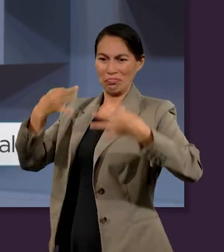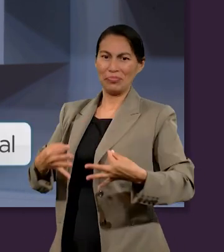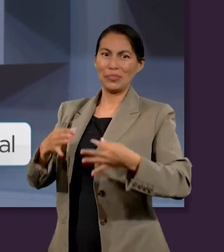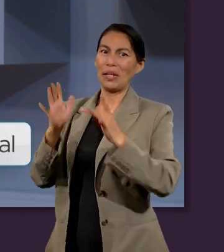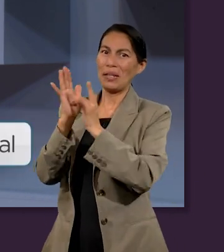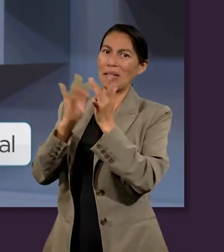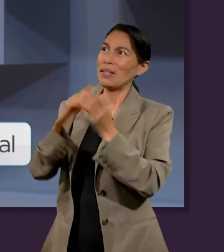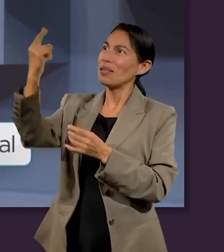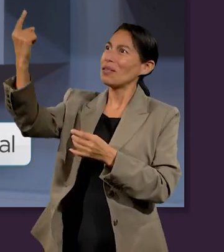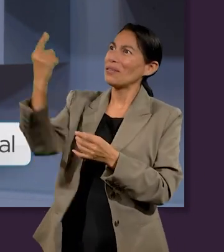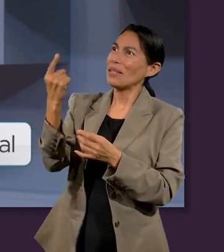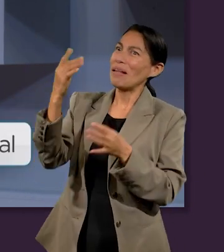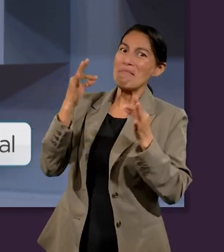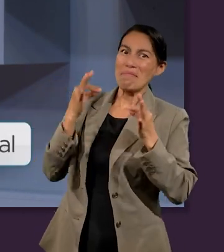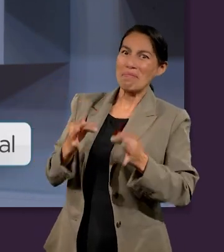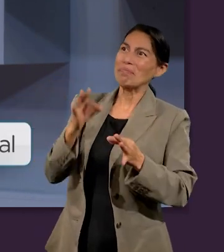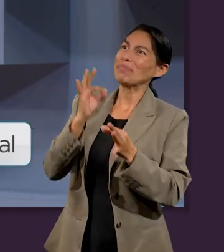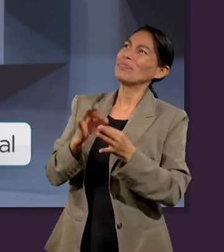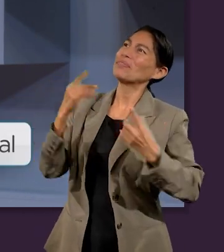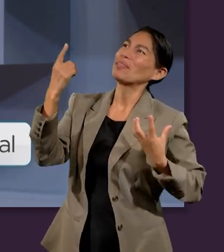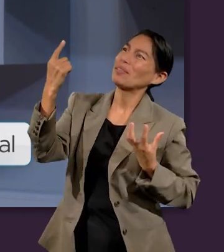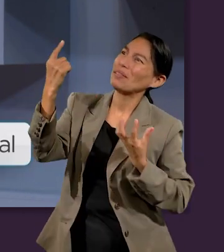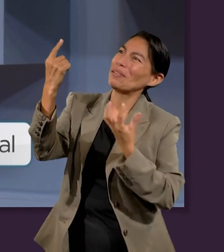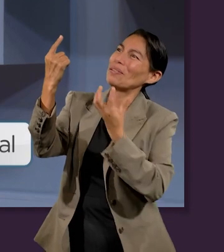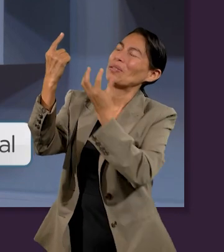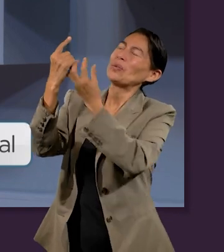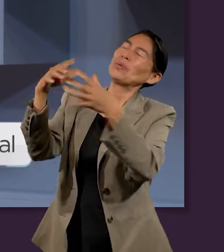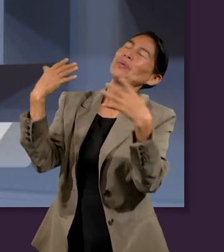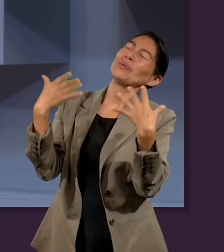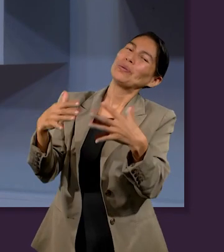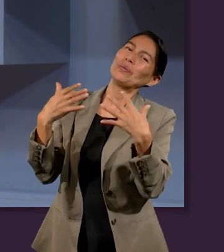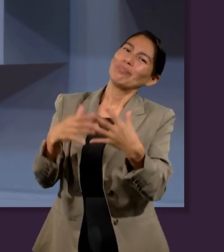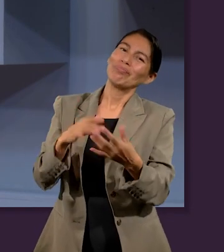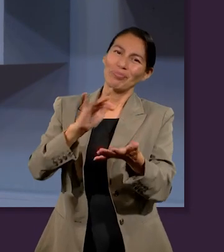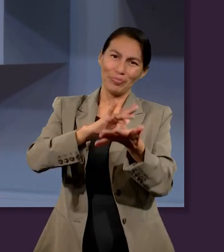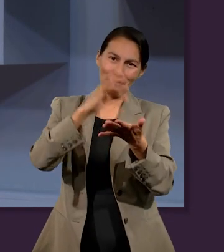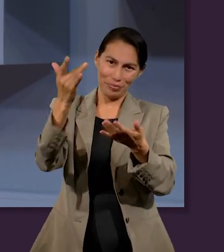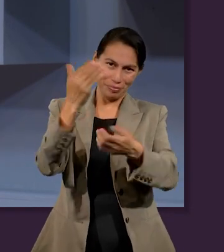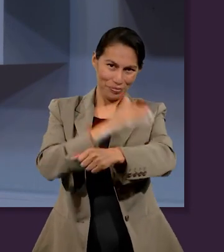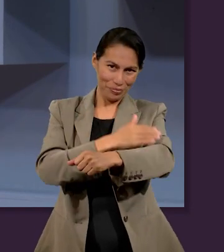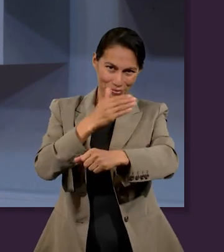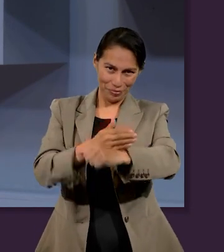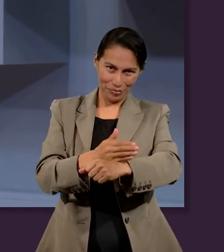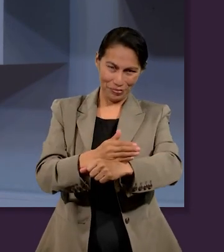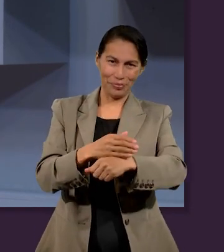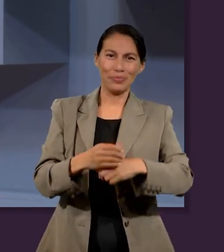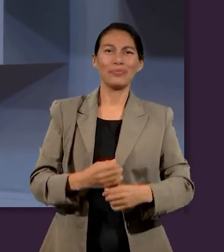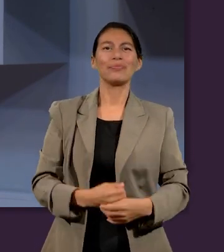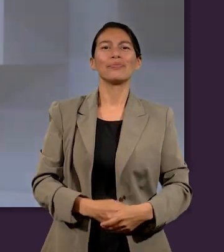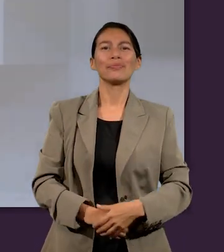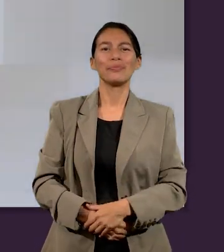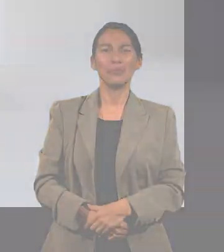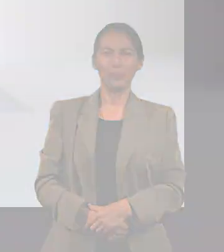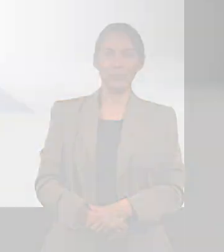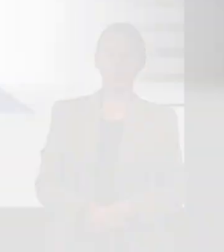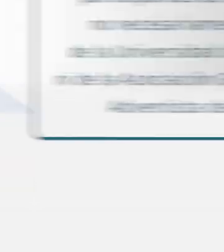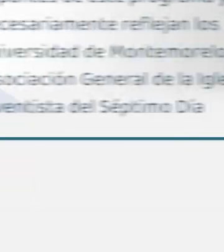resistir y poder estar firmes cuando nuestro amado Jesús vuelva. Gracias por haber estado con nosotros.